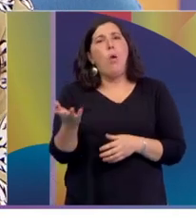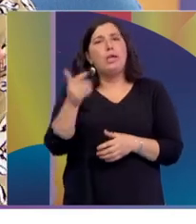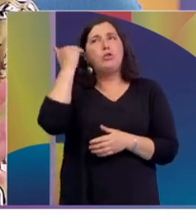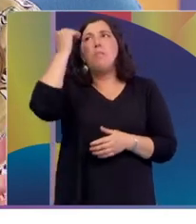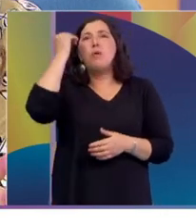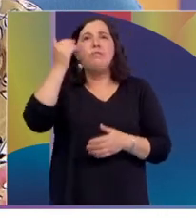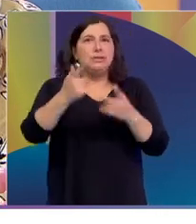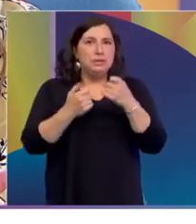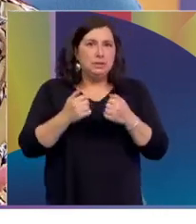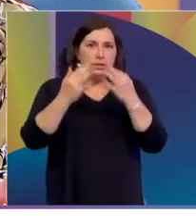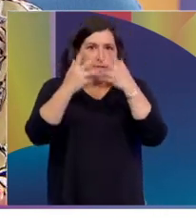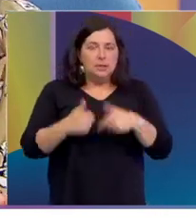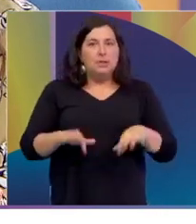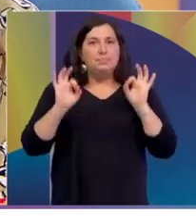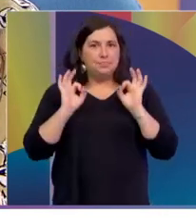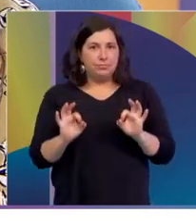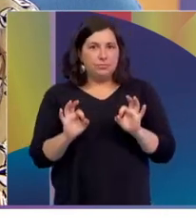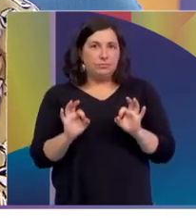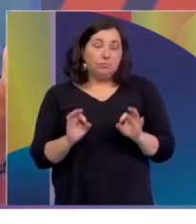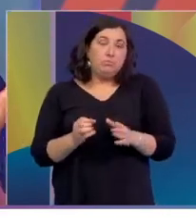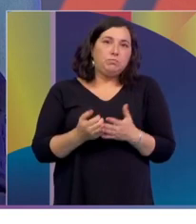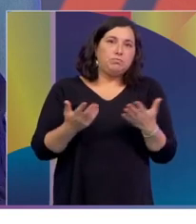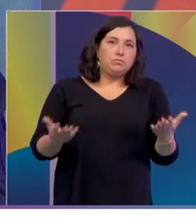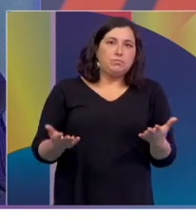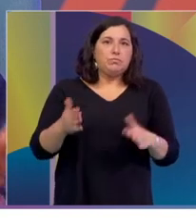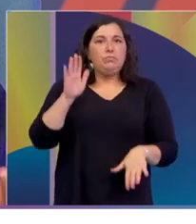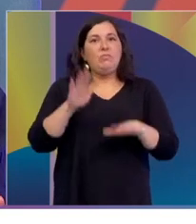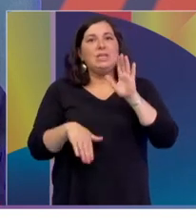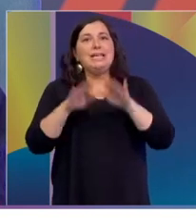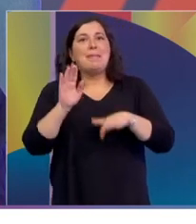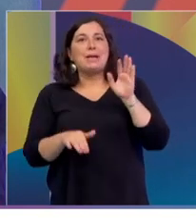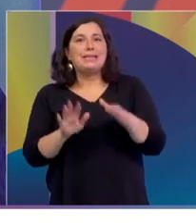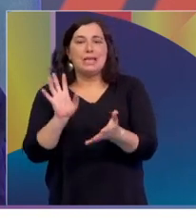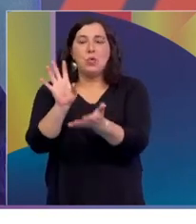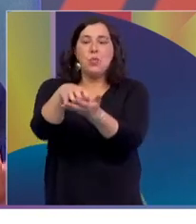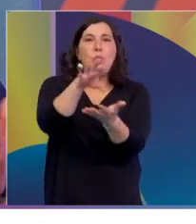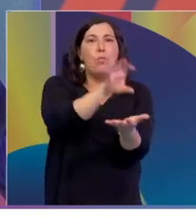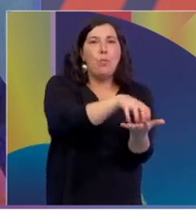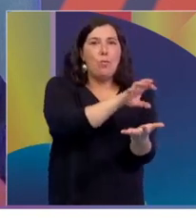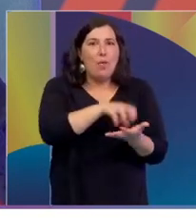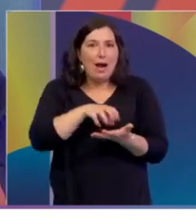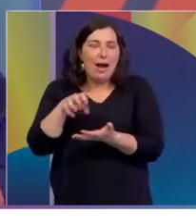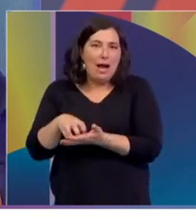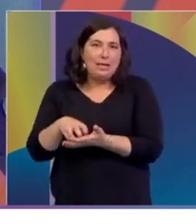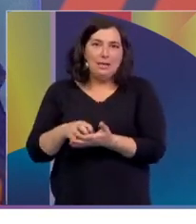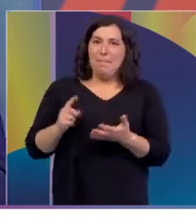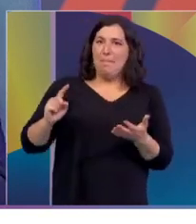adecuada? Y, bueno, nosotros también depende de los espacios. Nosotros, primero, lo fundamental que siempre decimos,